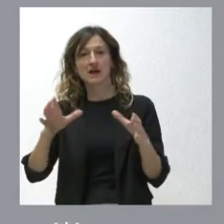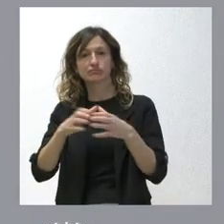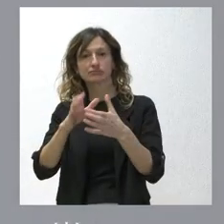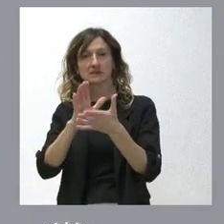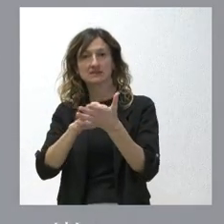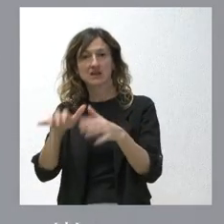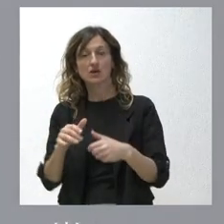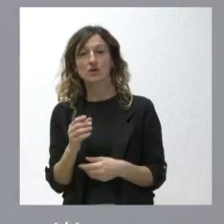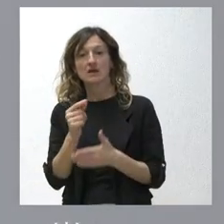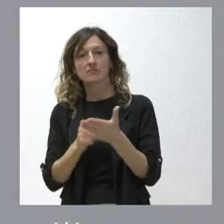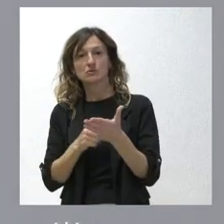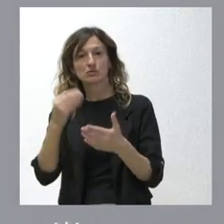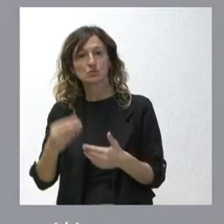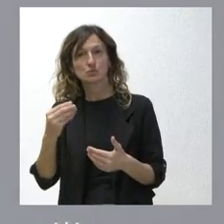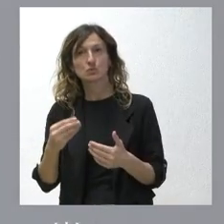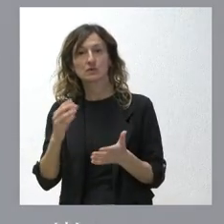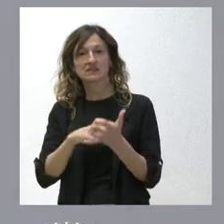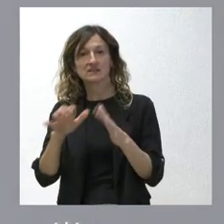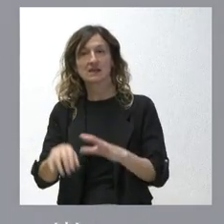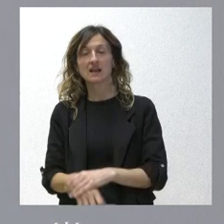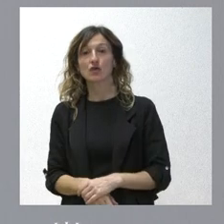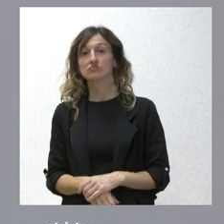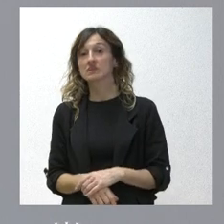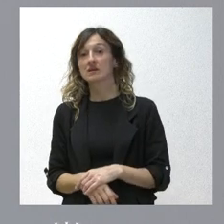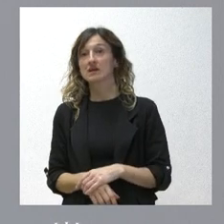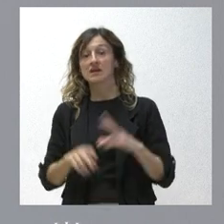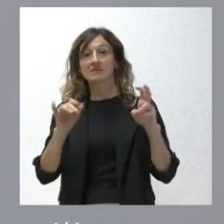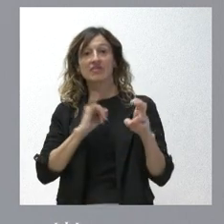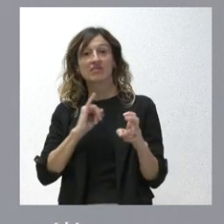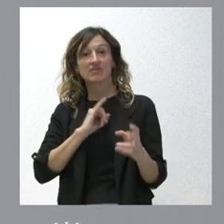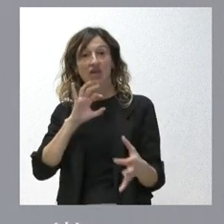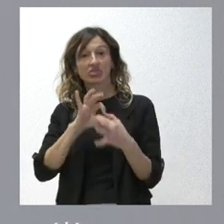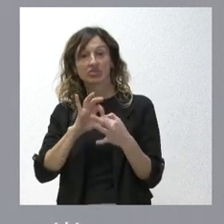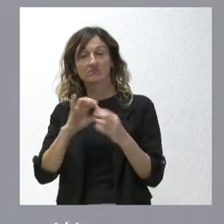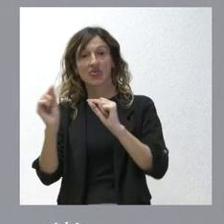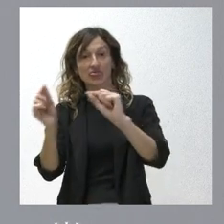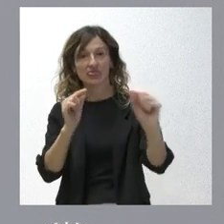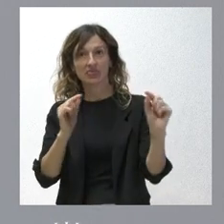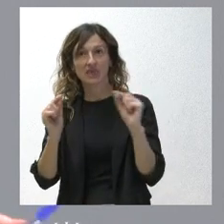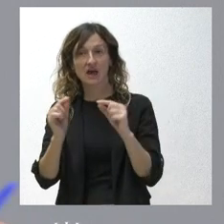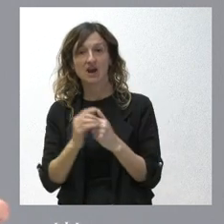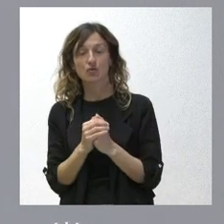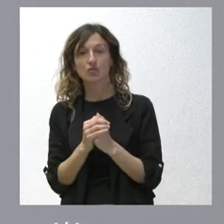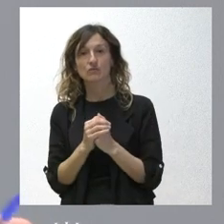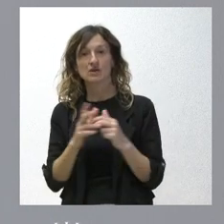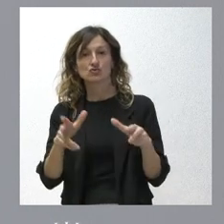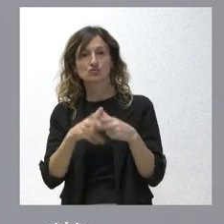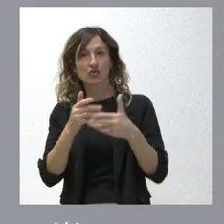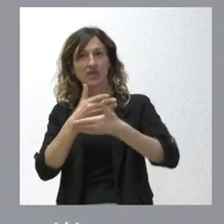autónoma y que hemos presentado un buen proyecto después vuestro para Castilla y León por tanto el diálogo es una señal de identidad de este gobierno estamos dialogando con toda la sociedad